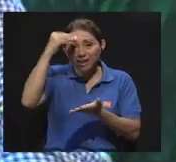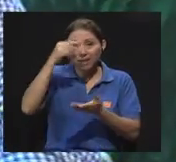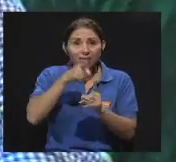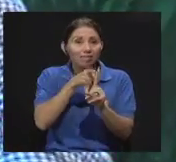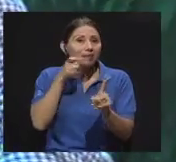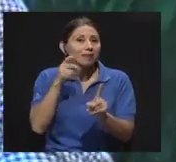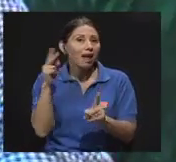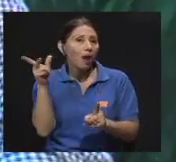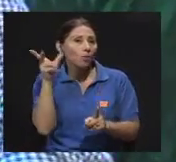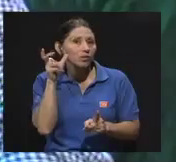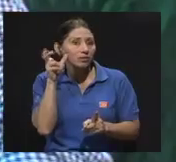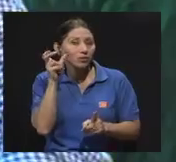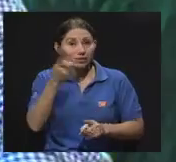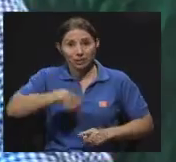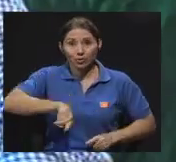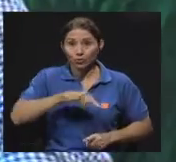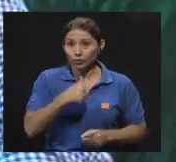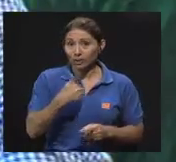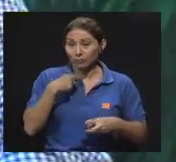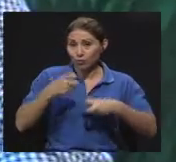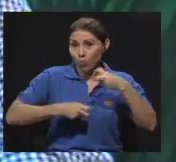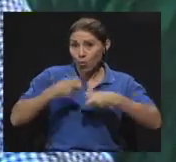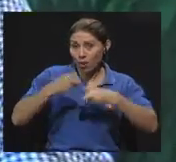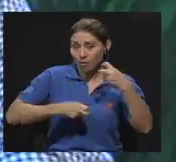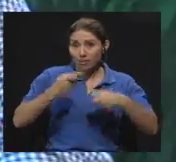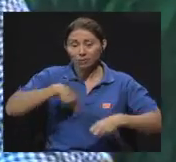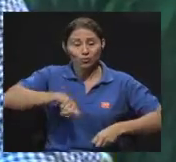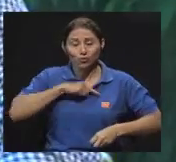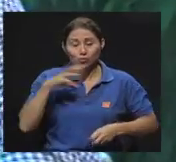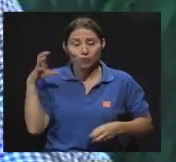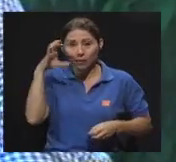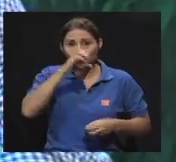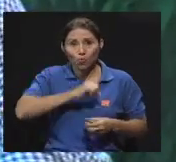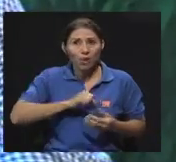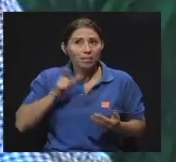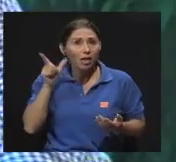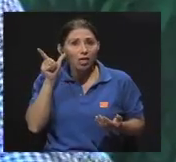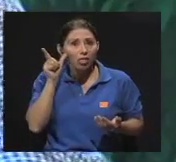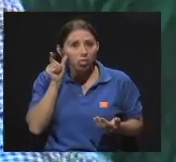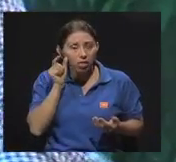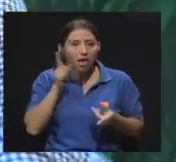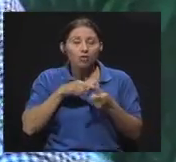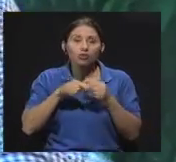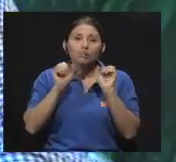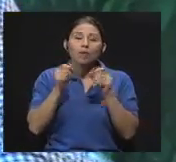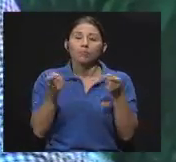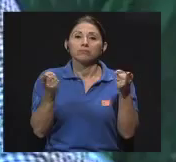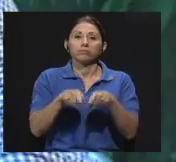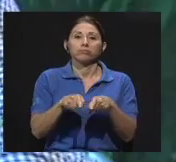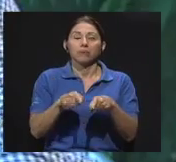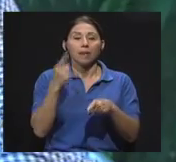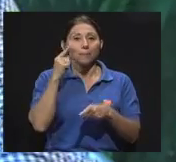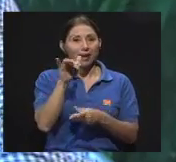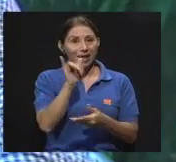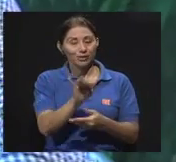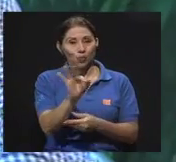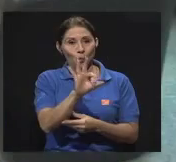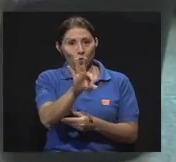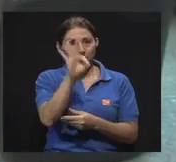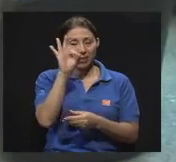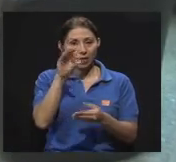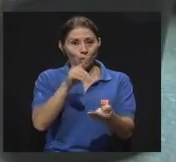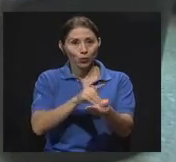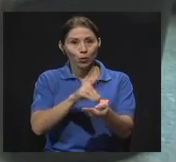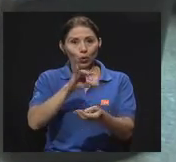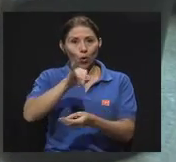problemas y no nos damos cuenta podría conllevar ciertas afectaciones. Para eso, entonces, hoy tenemos aquí como invitado al